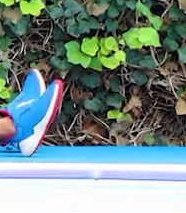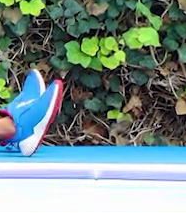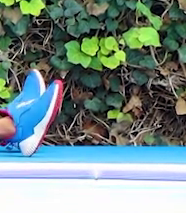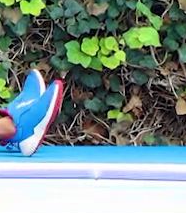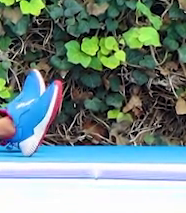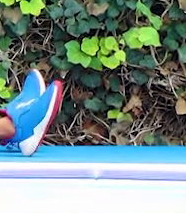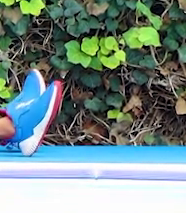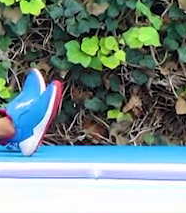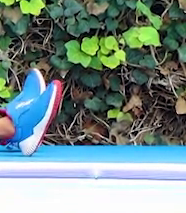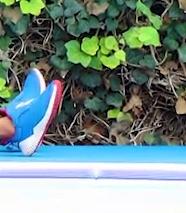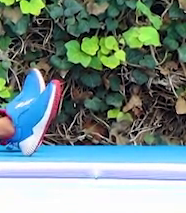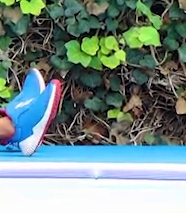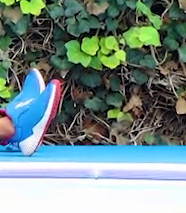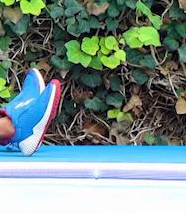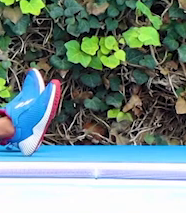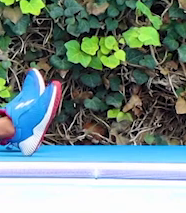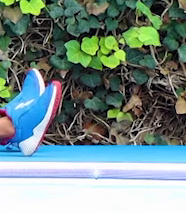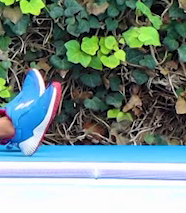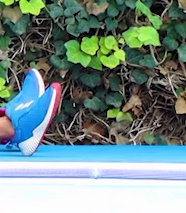Respiramos.